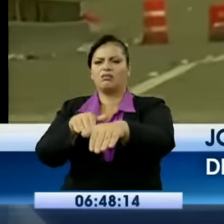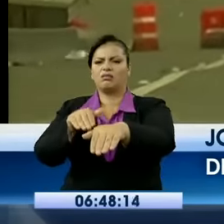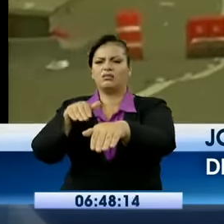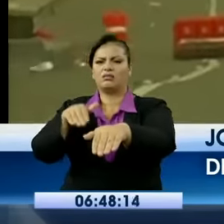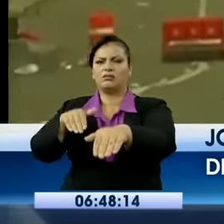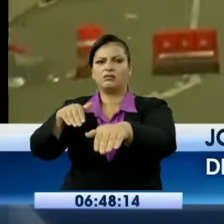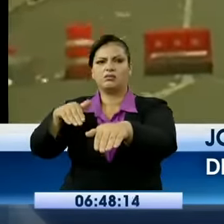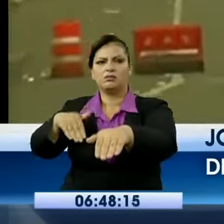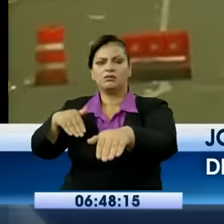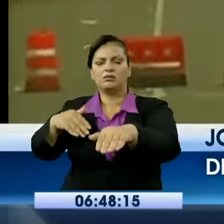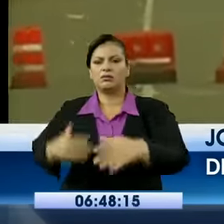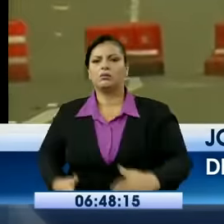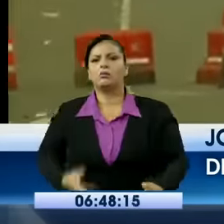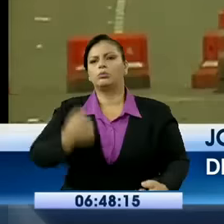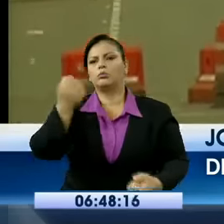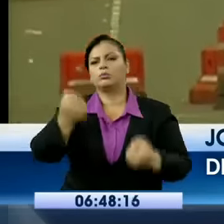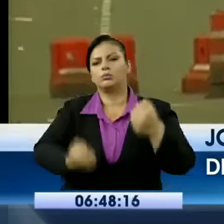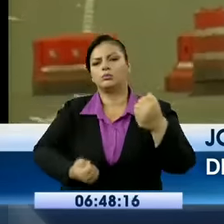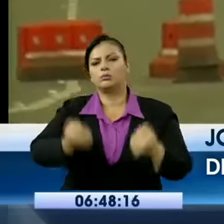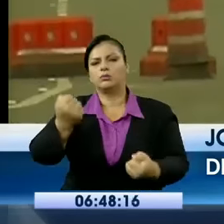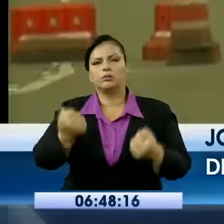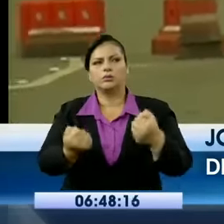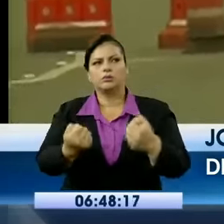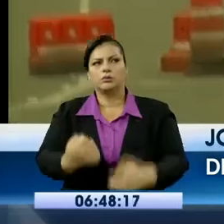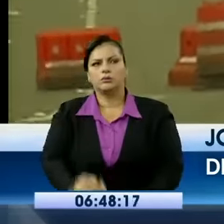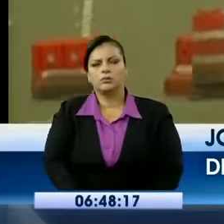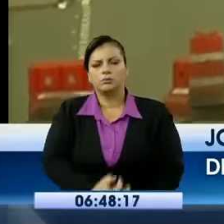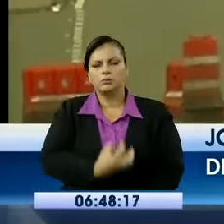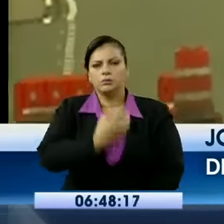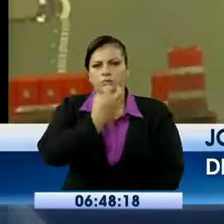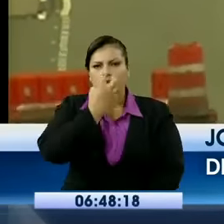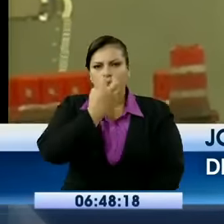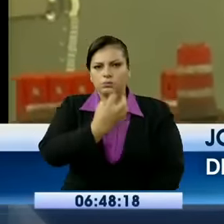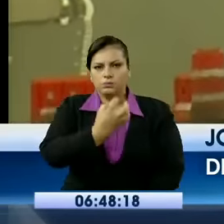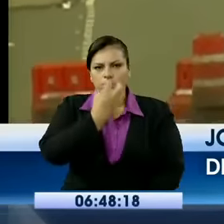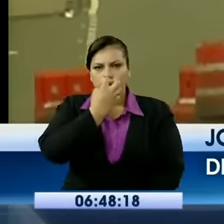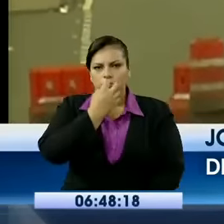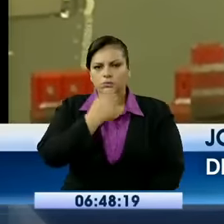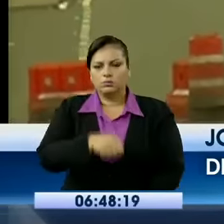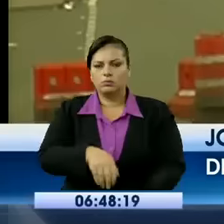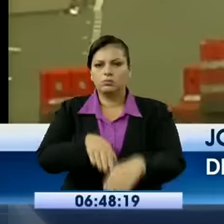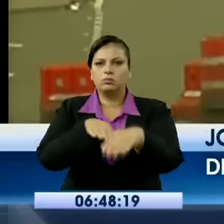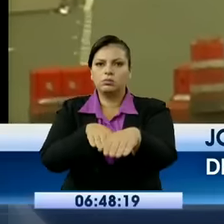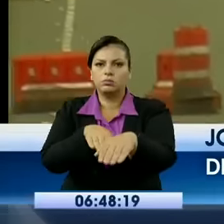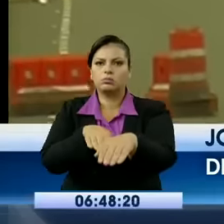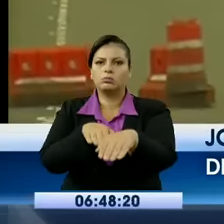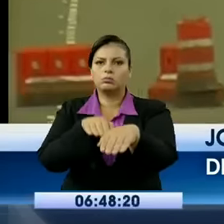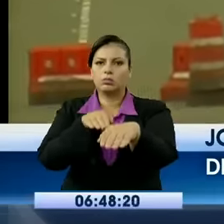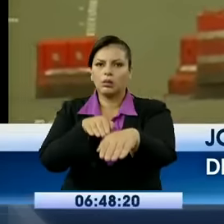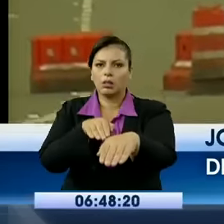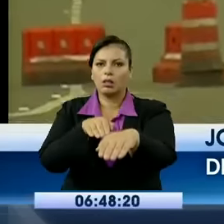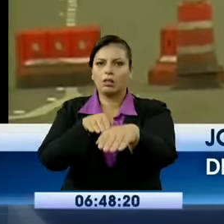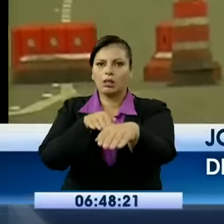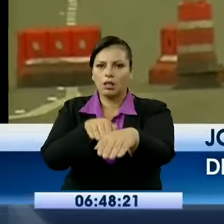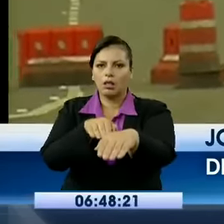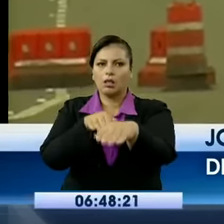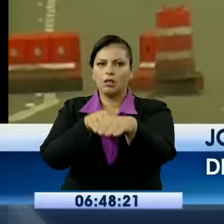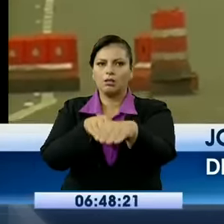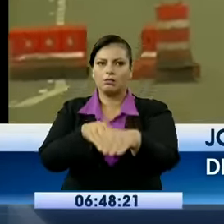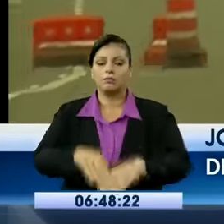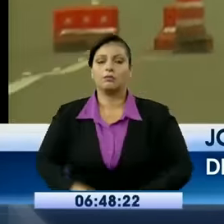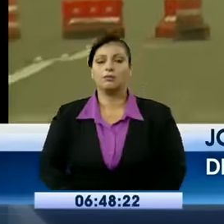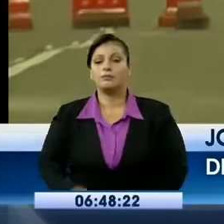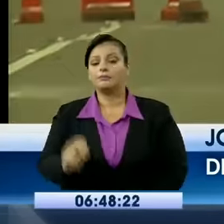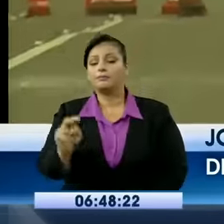estructuras que están ubicadas en este perímetro, en este sector, a causa de la instalación